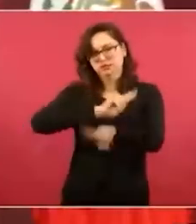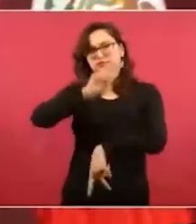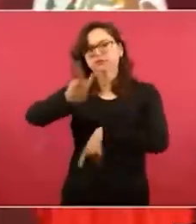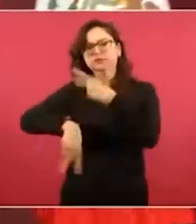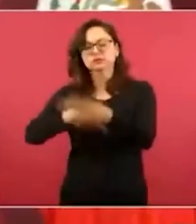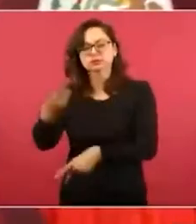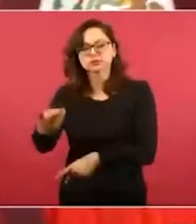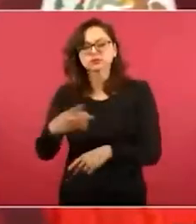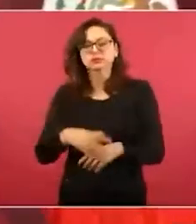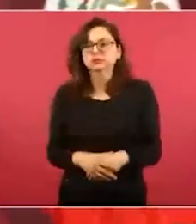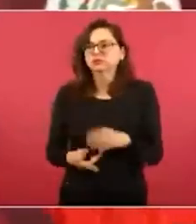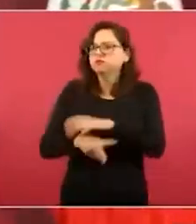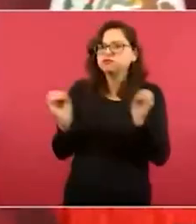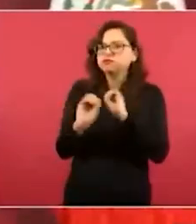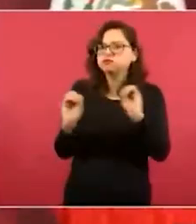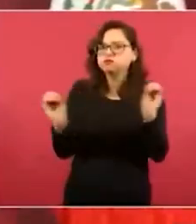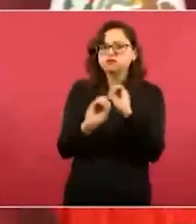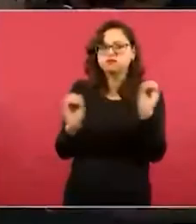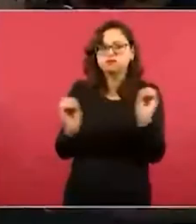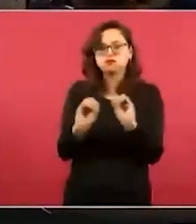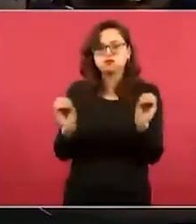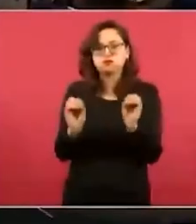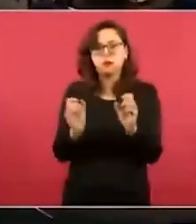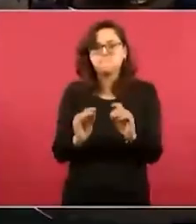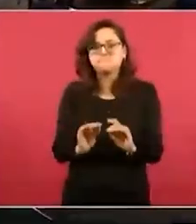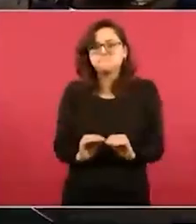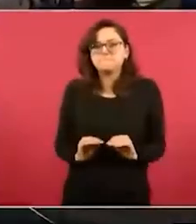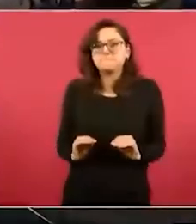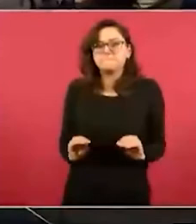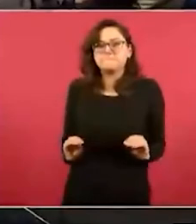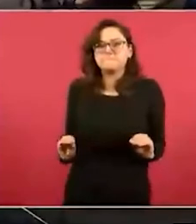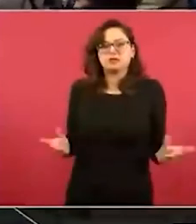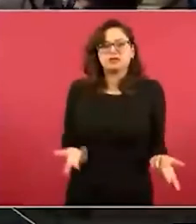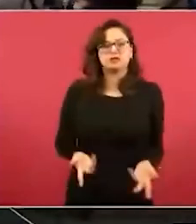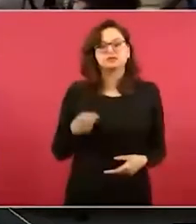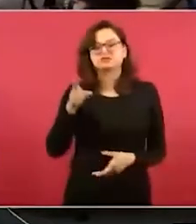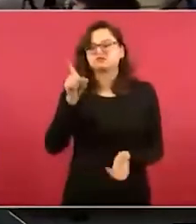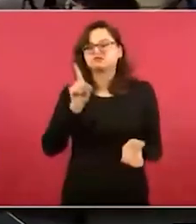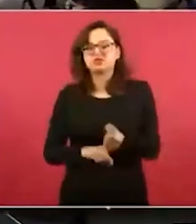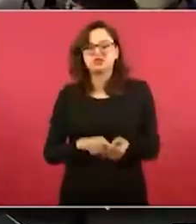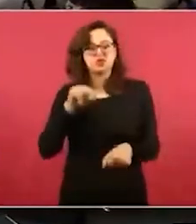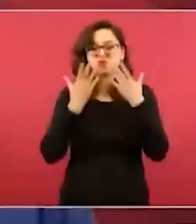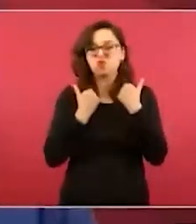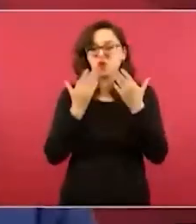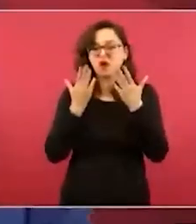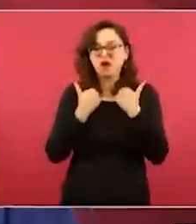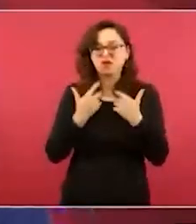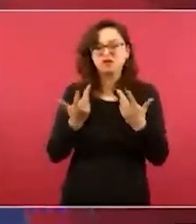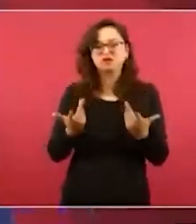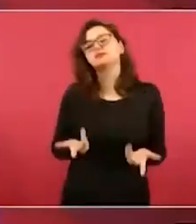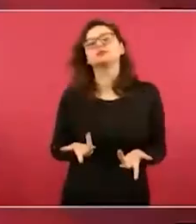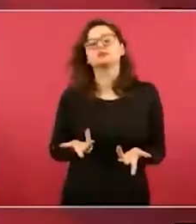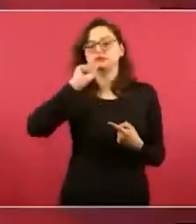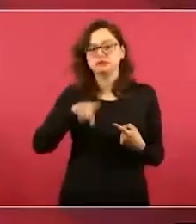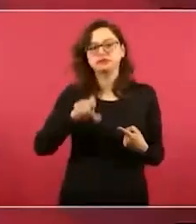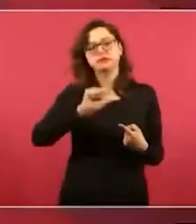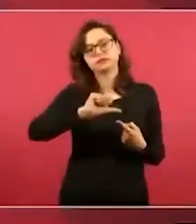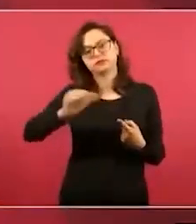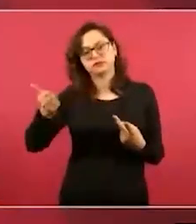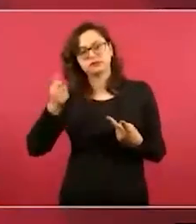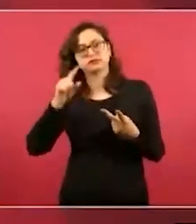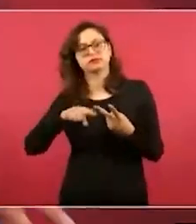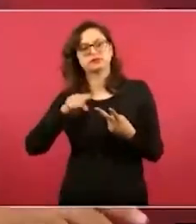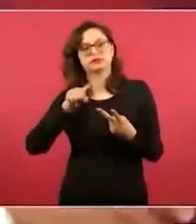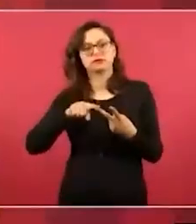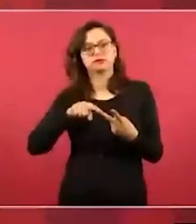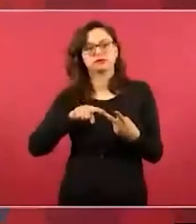estaba Vacío Porque no había Quien fuera A trabajar ahí Pero también fui A